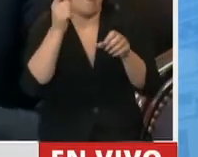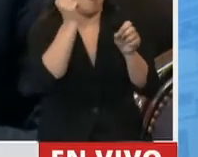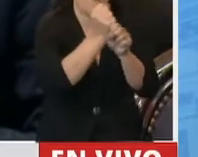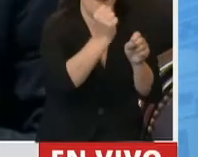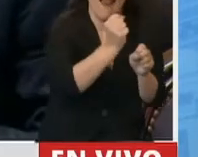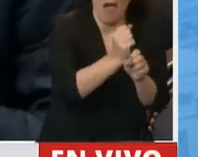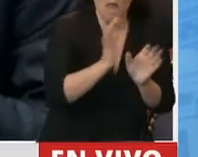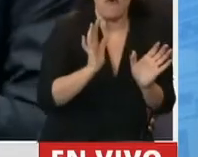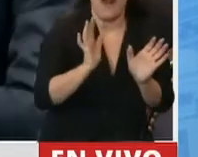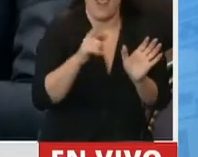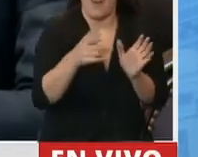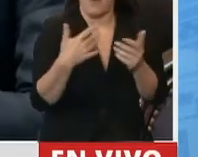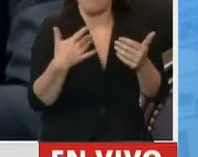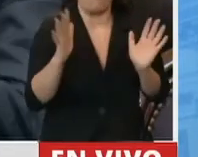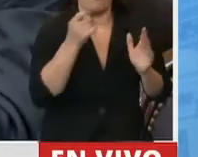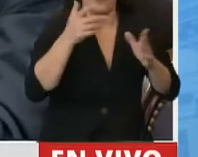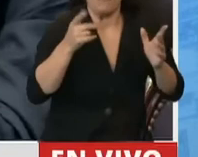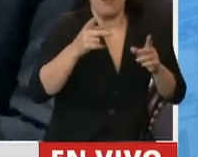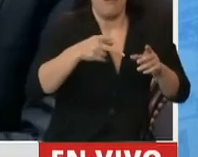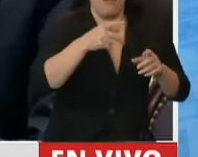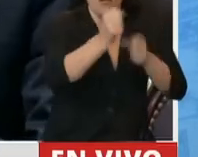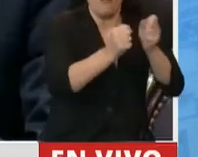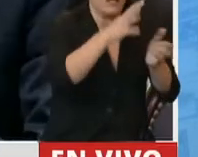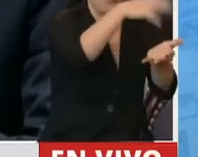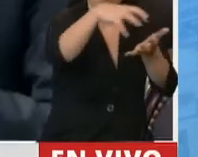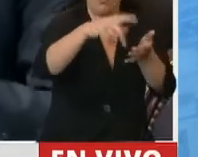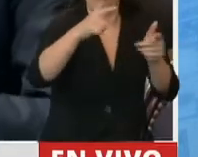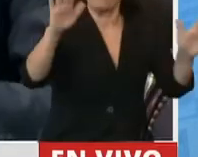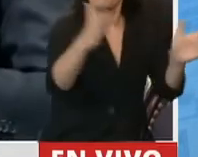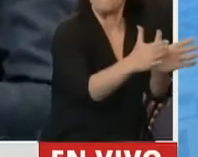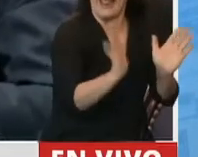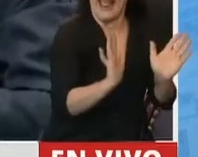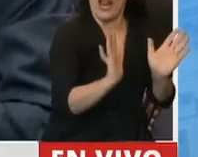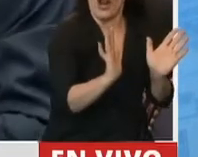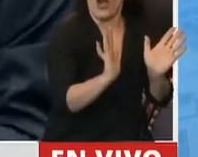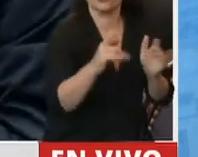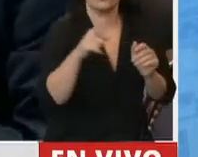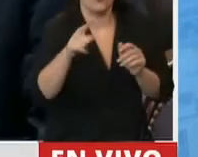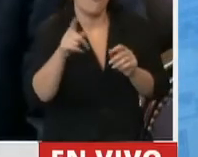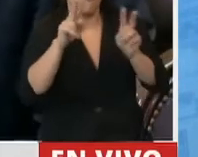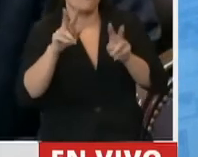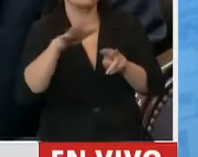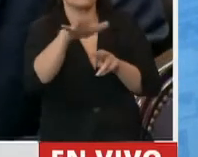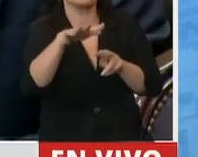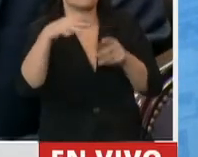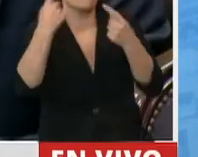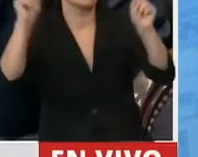trabajo en instalaciones de empresas o facilitar la existencia de otro tipo de espacios.